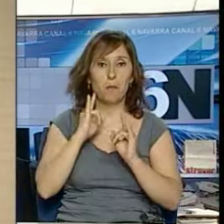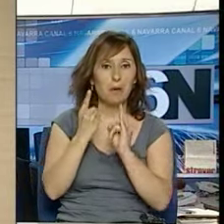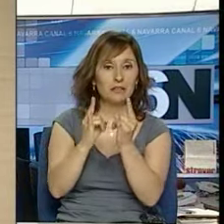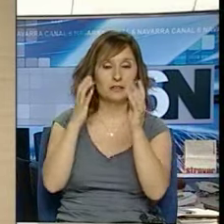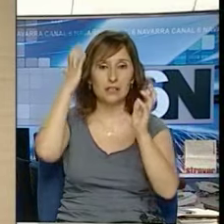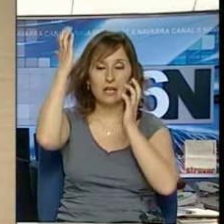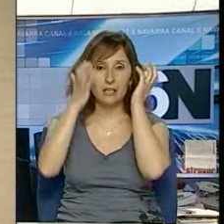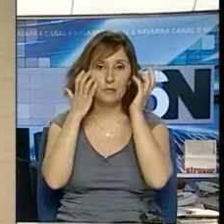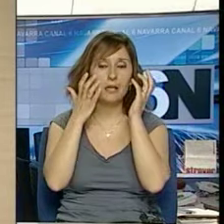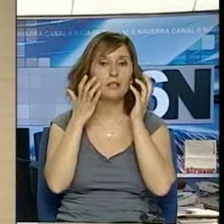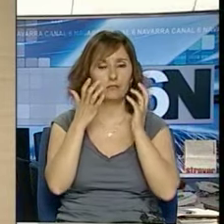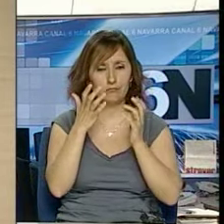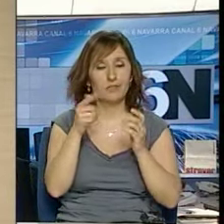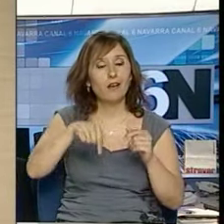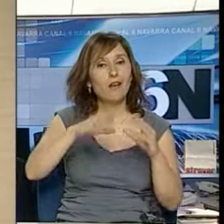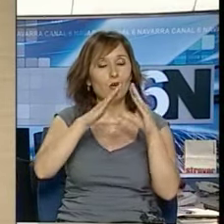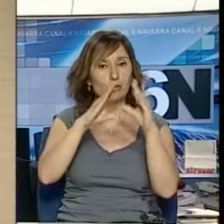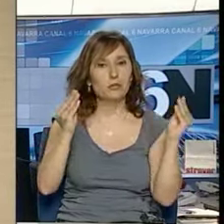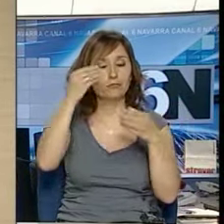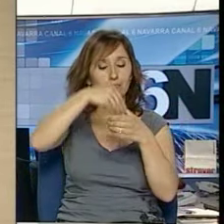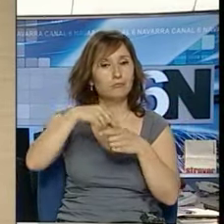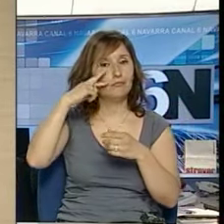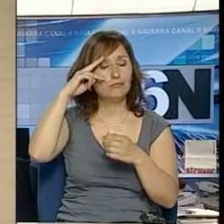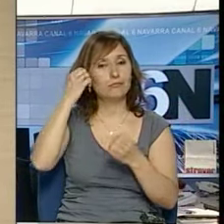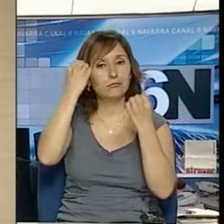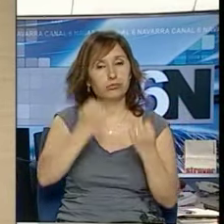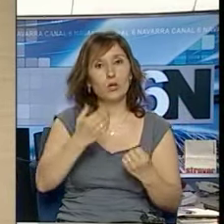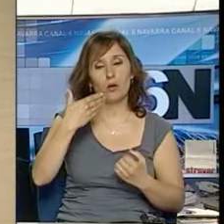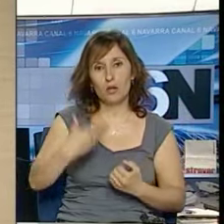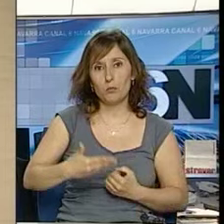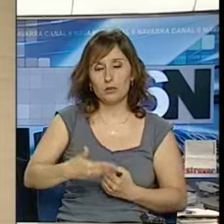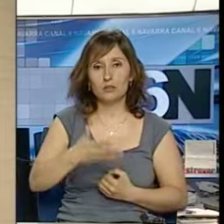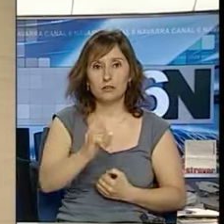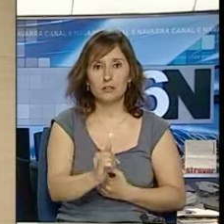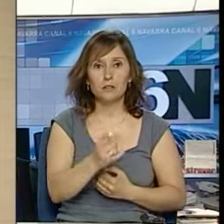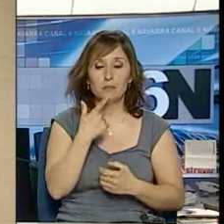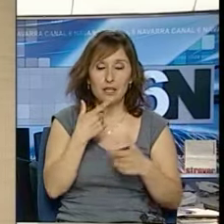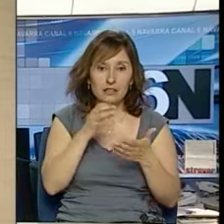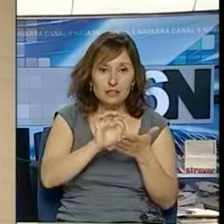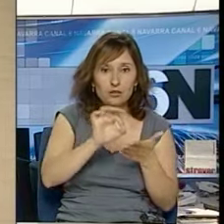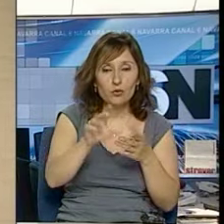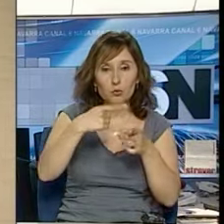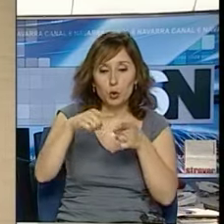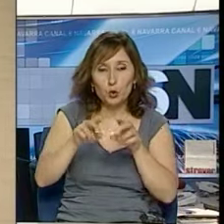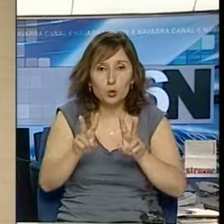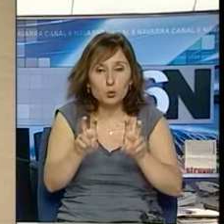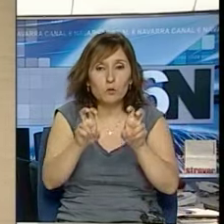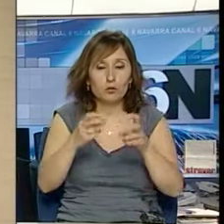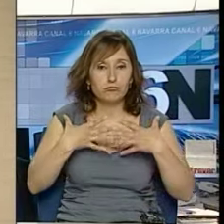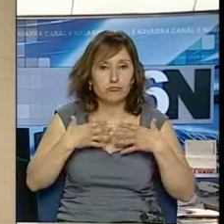línea en donde nuestra universidad cuenta con reputados expertos para desarrollar productos y servicios nuevos, más sanos,